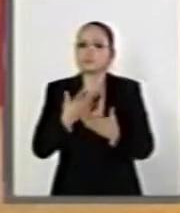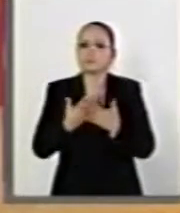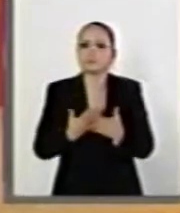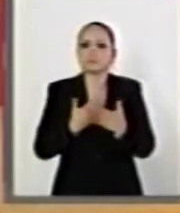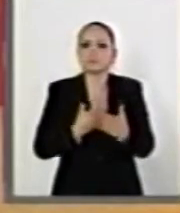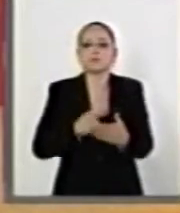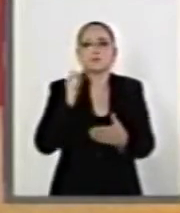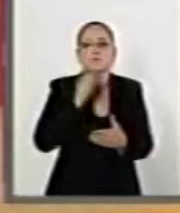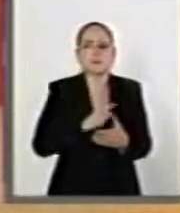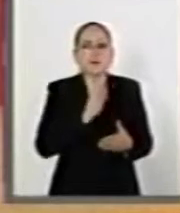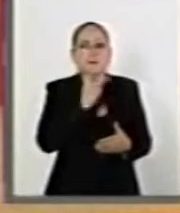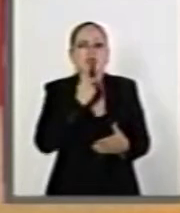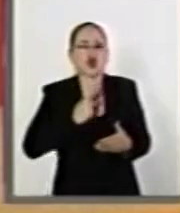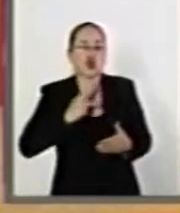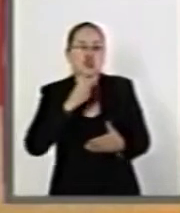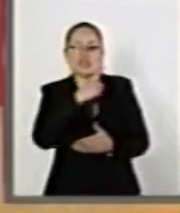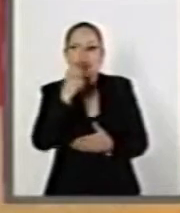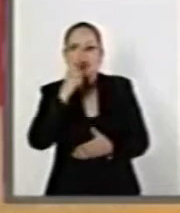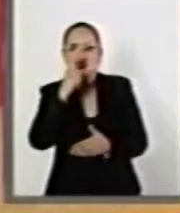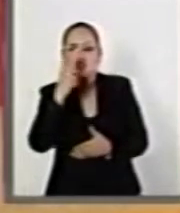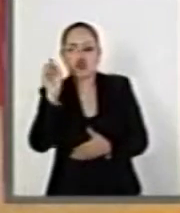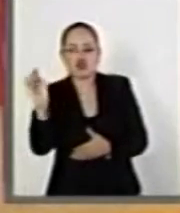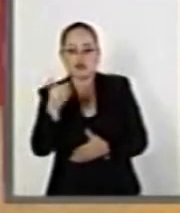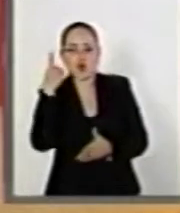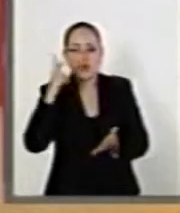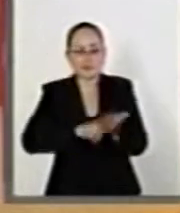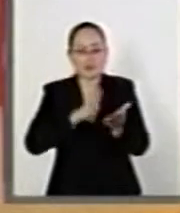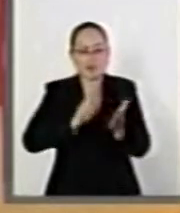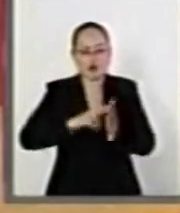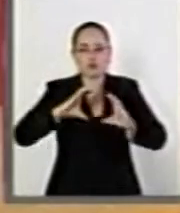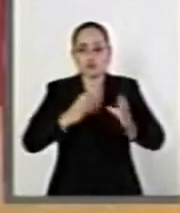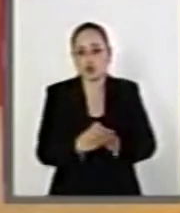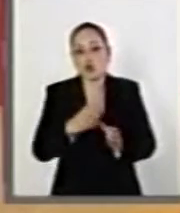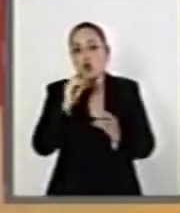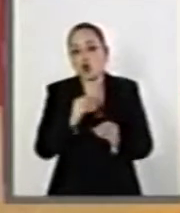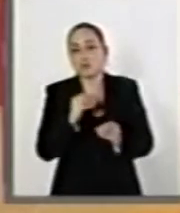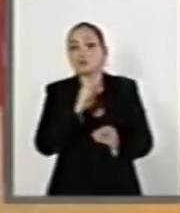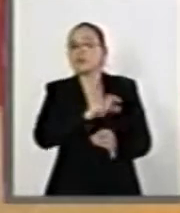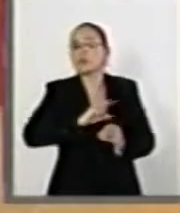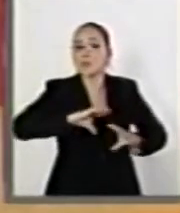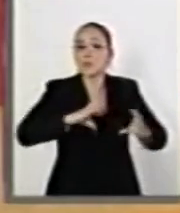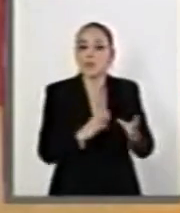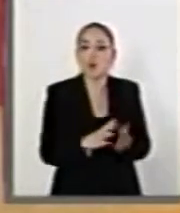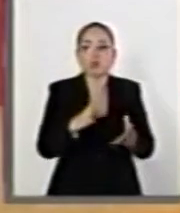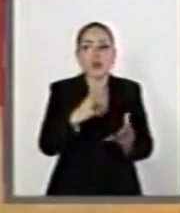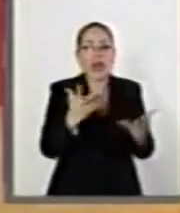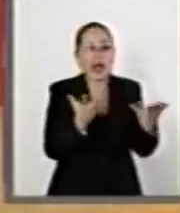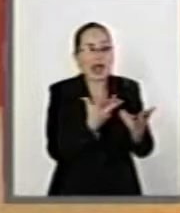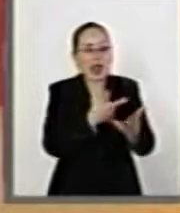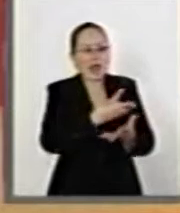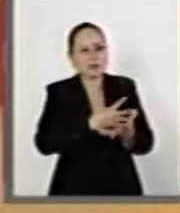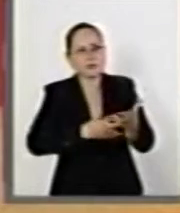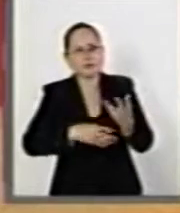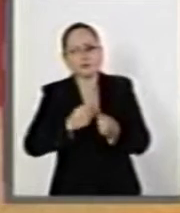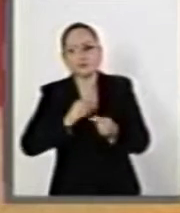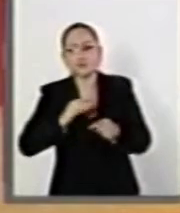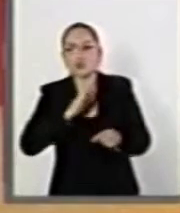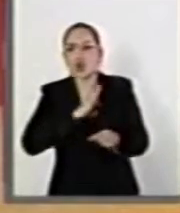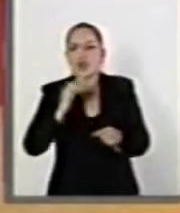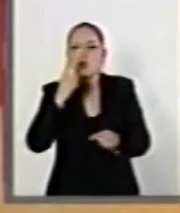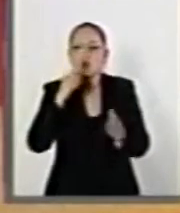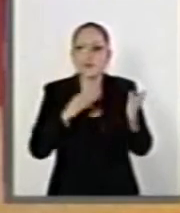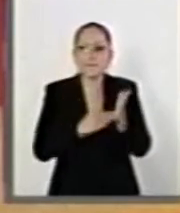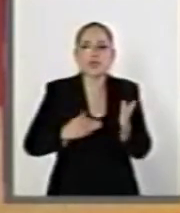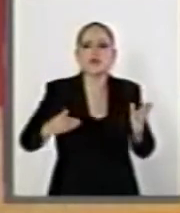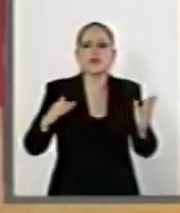barril de petróleo llegara a los 100 dólares y que la producción se incrementara en un millón de